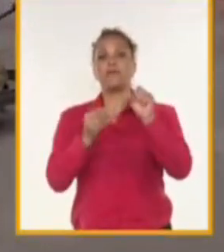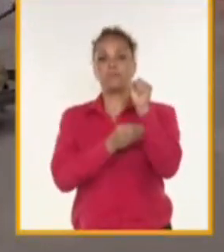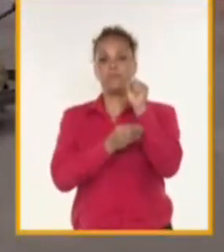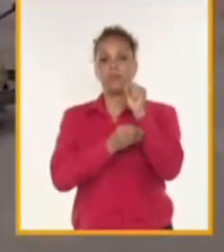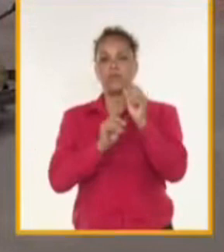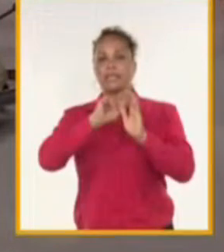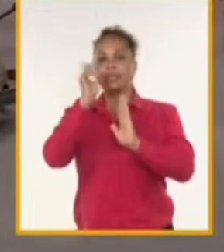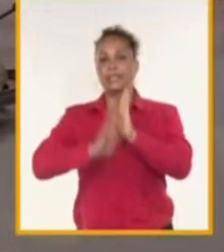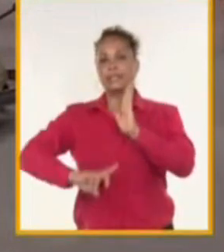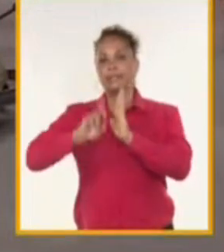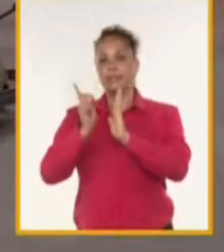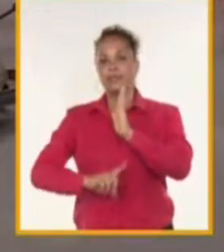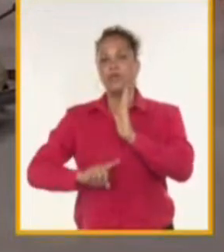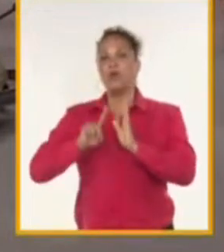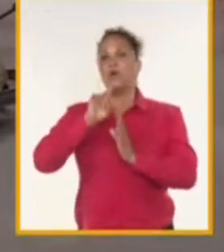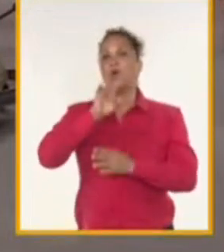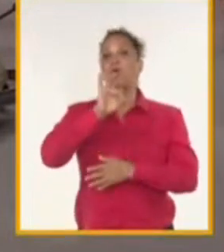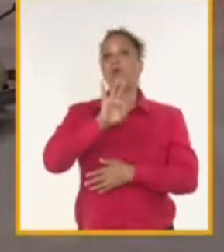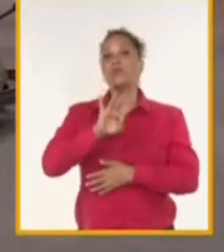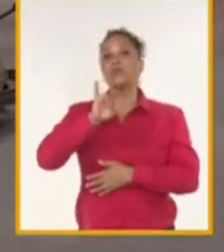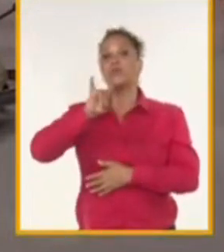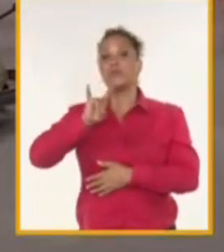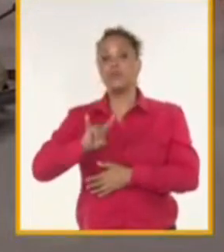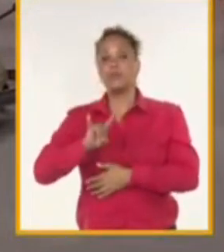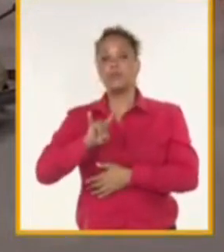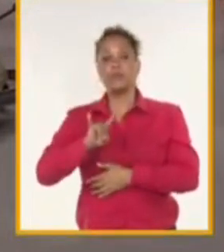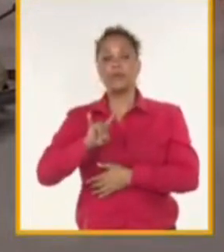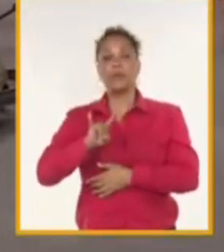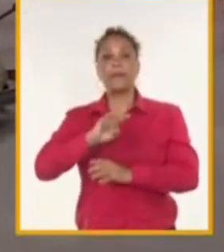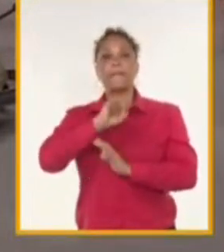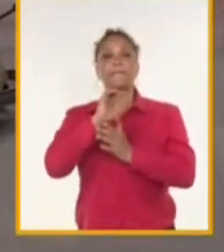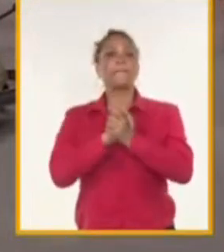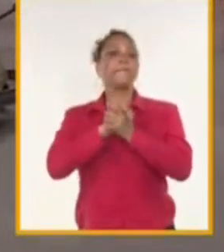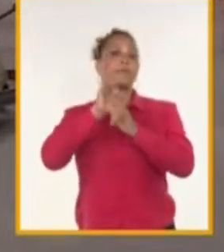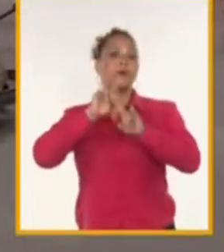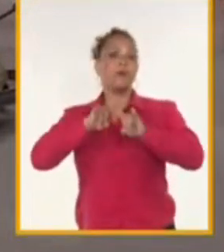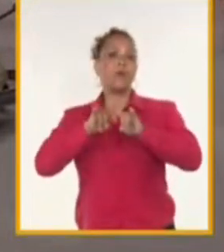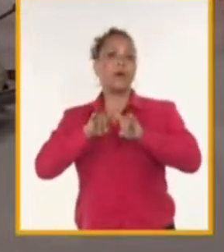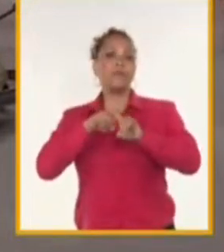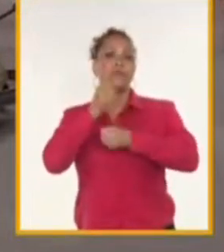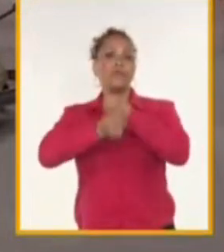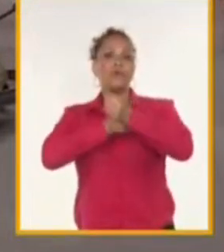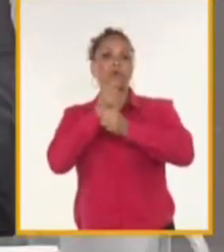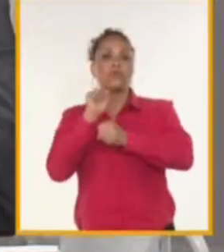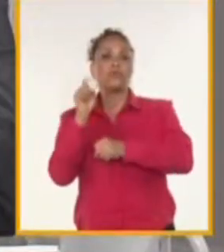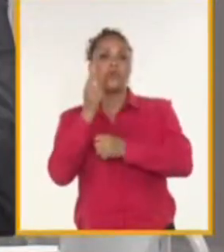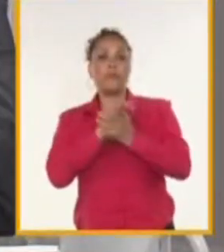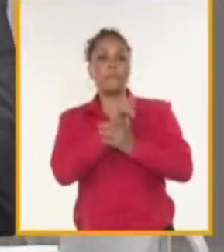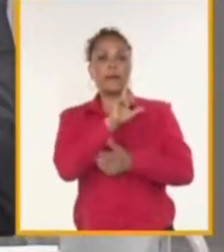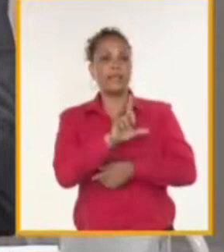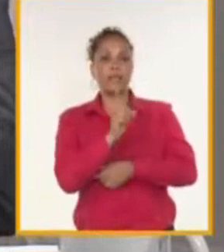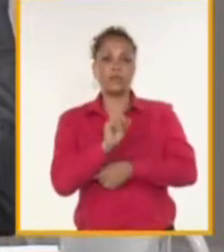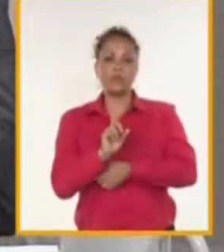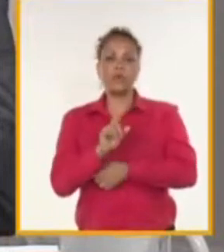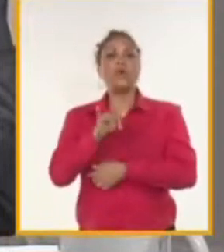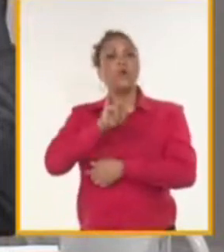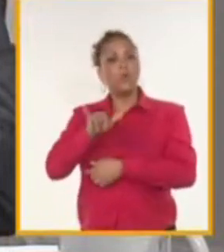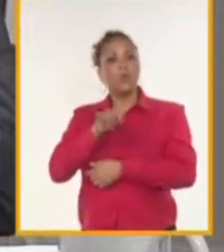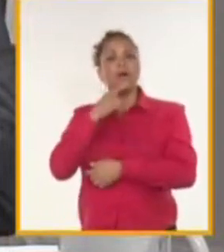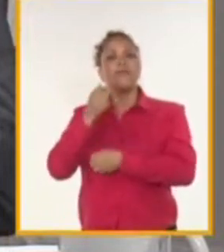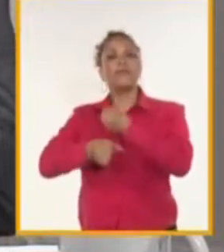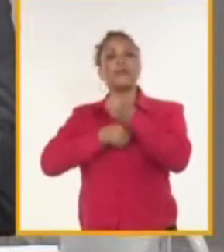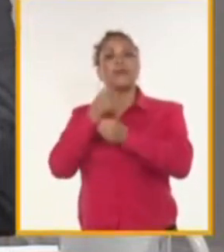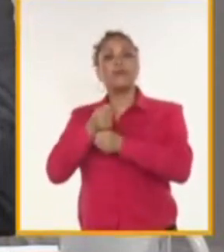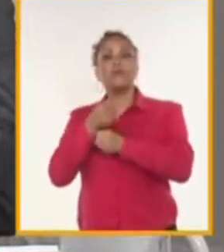instalada, 89 megawatts que no solo tributan a la operación propia de la zona especial, sino que además se